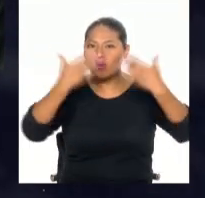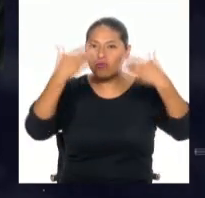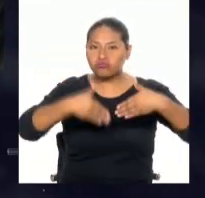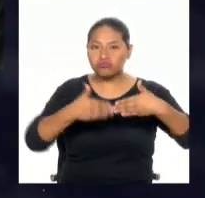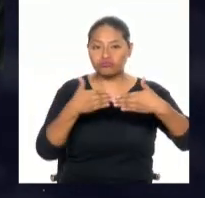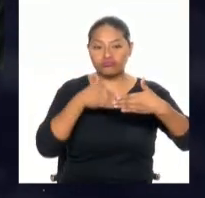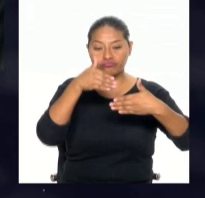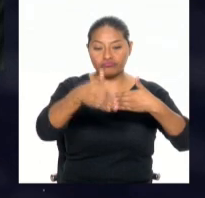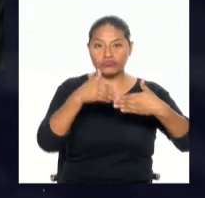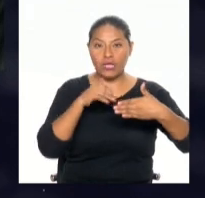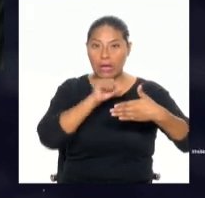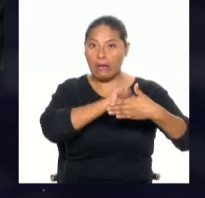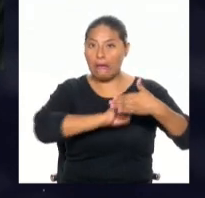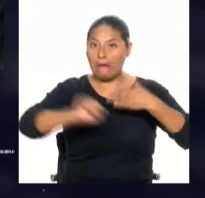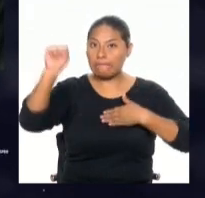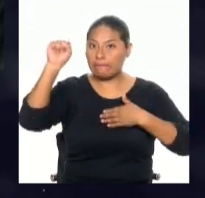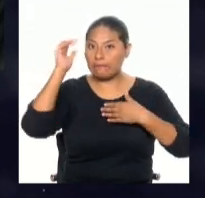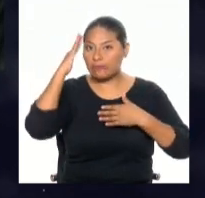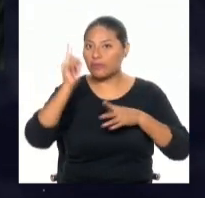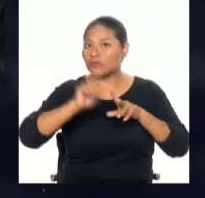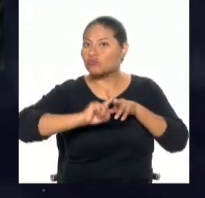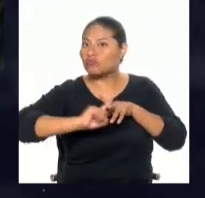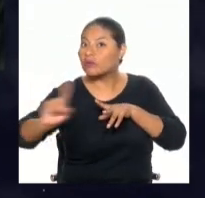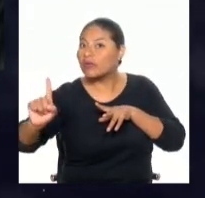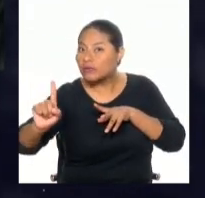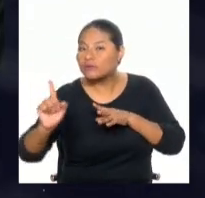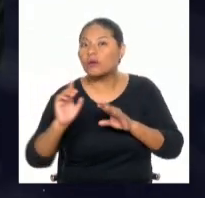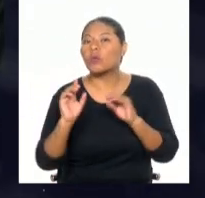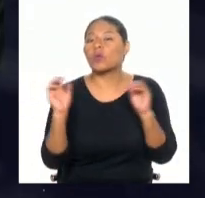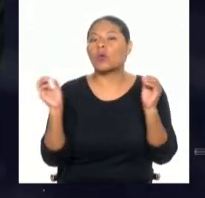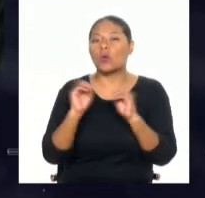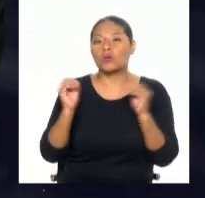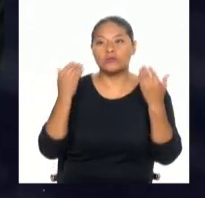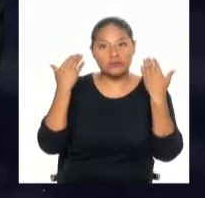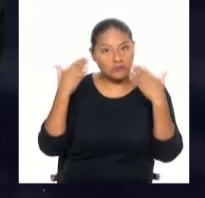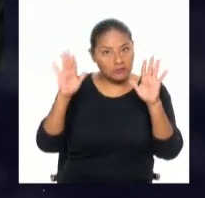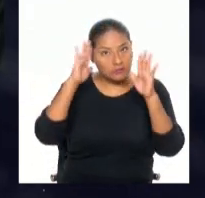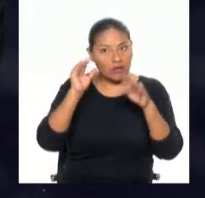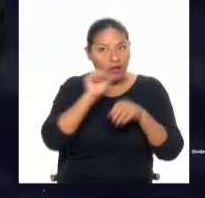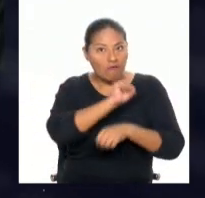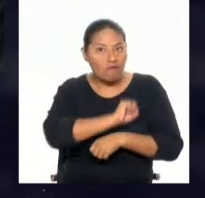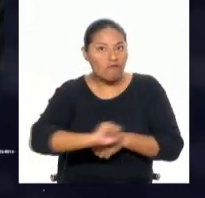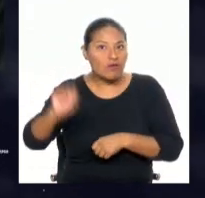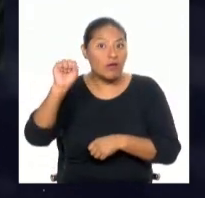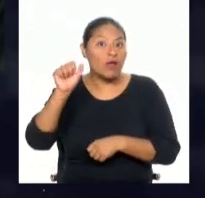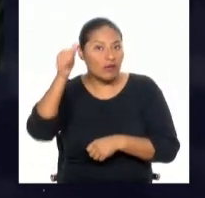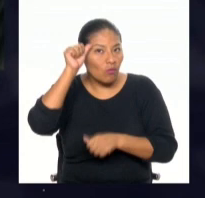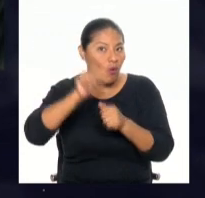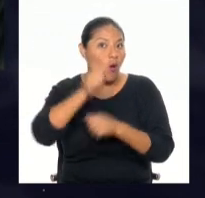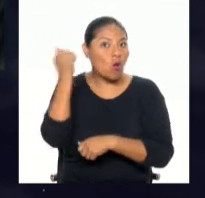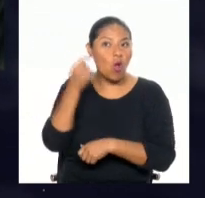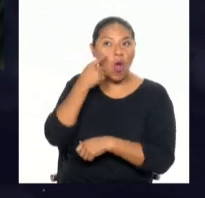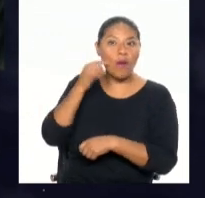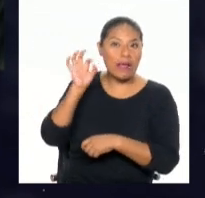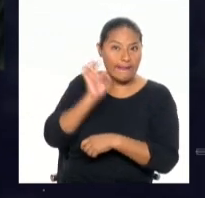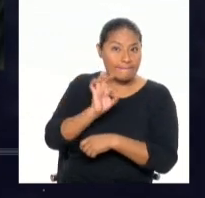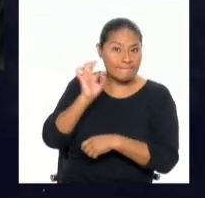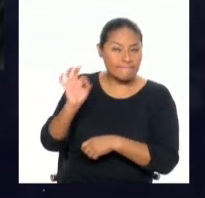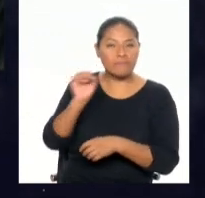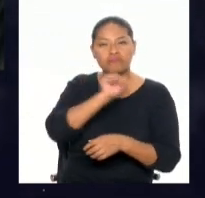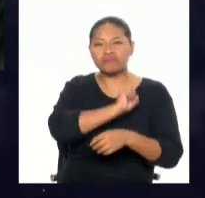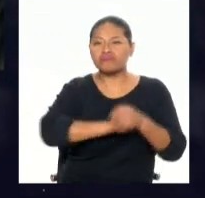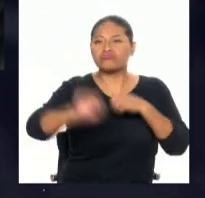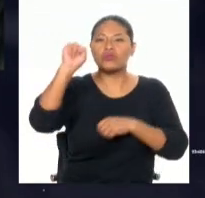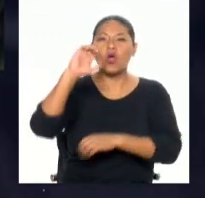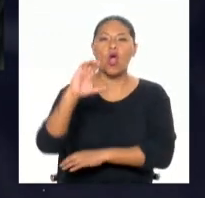sujeto ya esté preparándose para huir, o de repente ya haya salido, como pasó con el caso de Sergio Tarache, que finalmente huyó a Colombia,